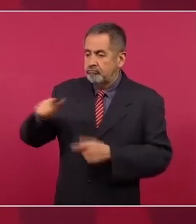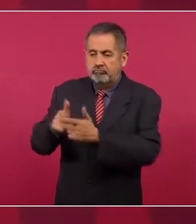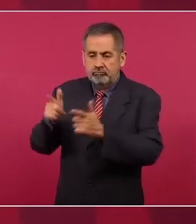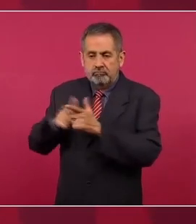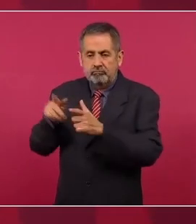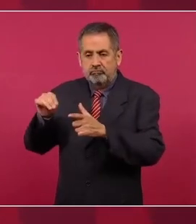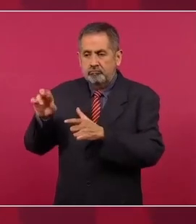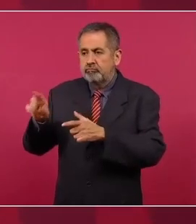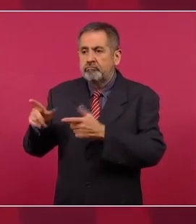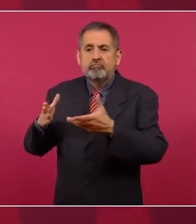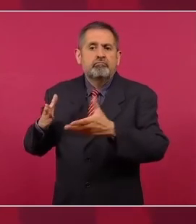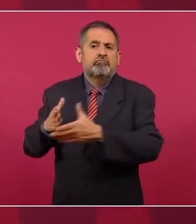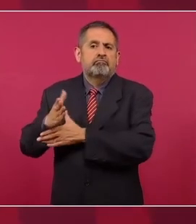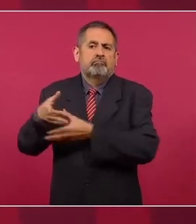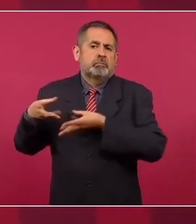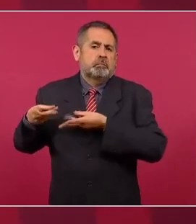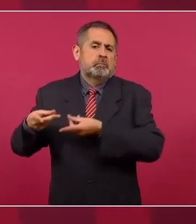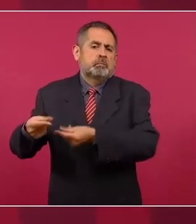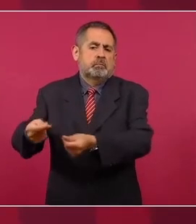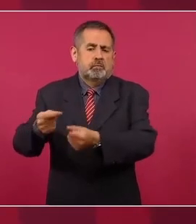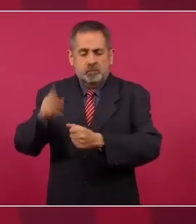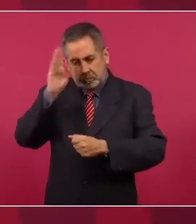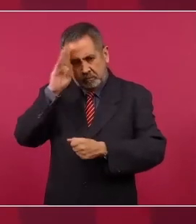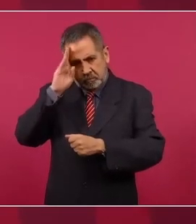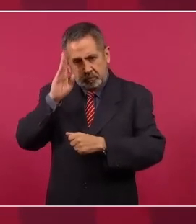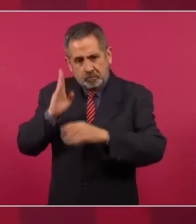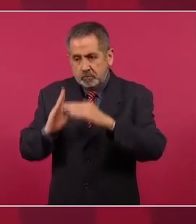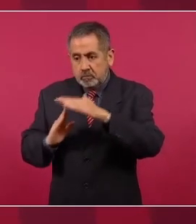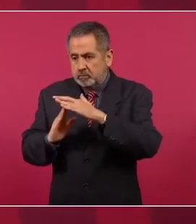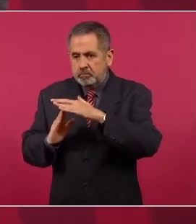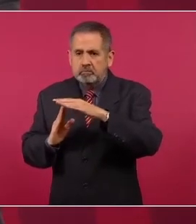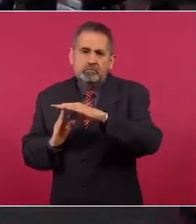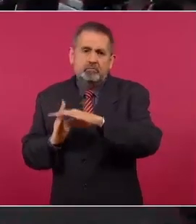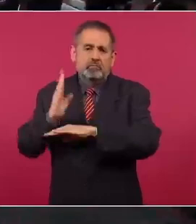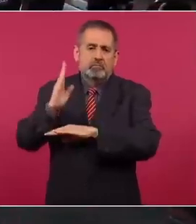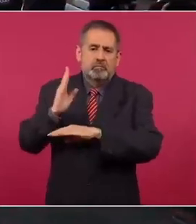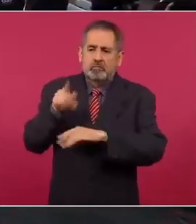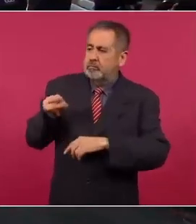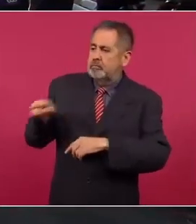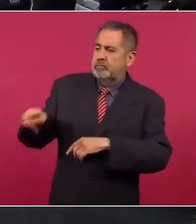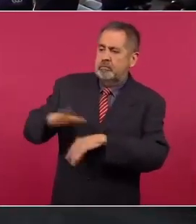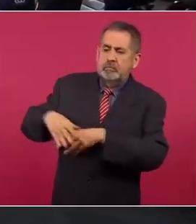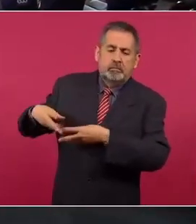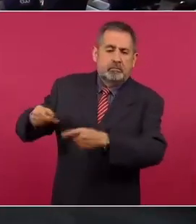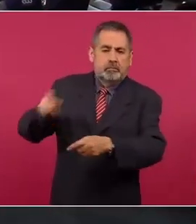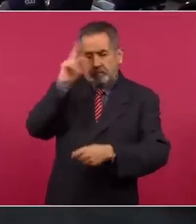el topes de campaña, hayamos sido nosotros.